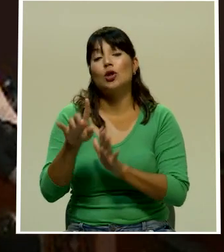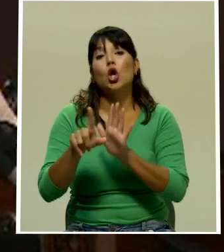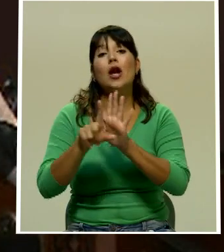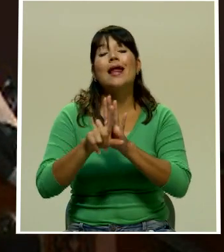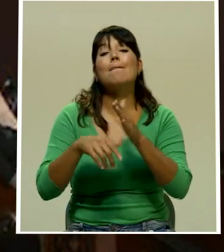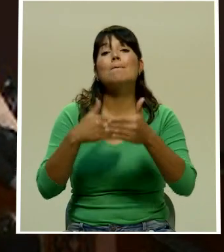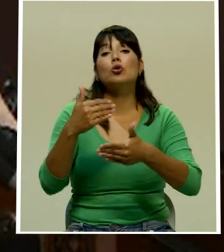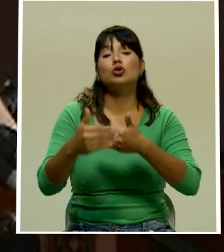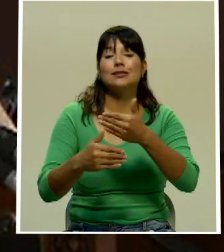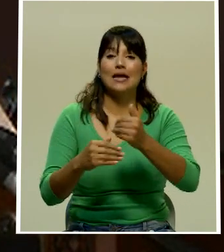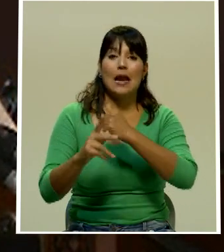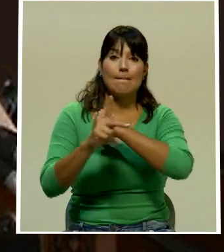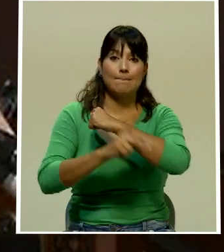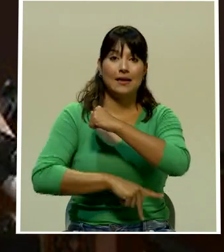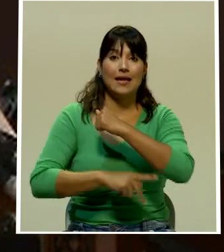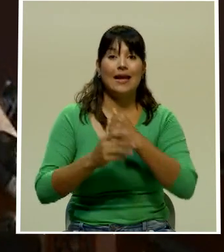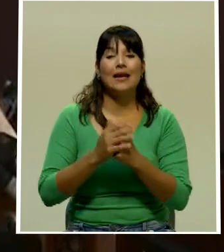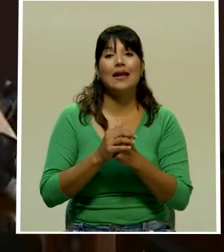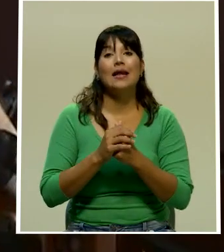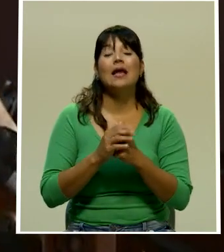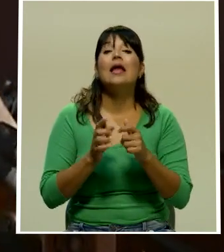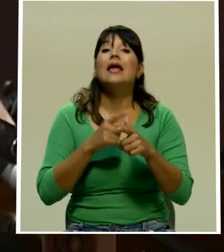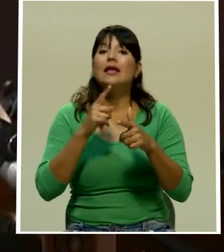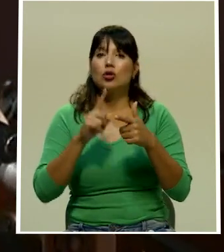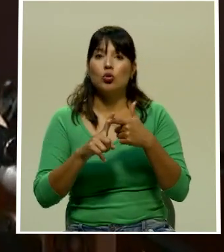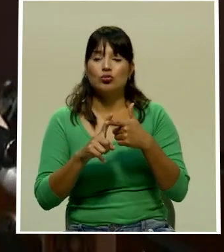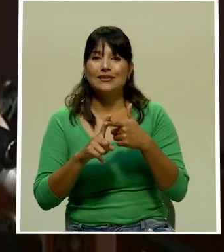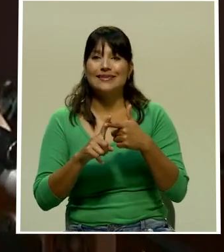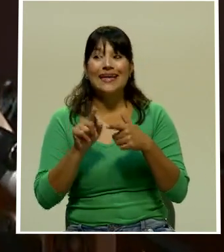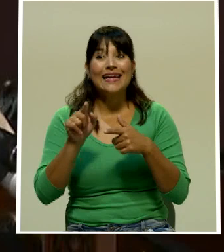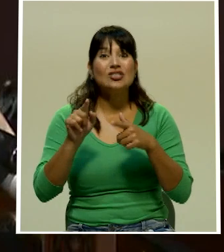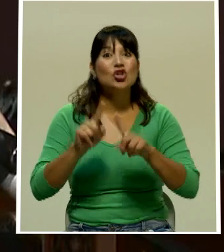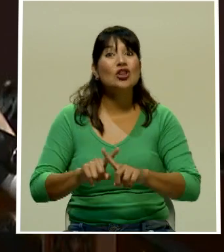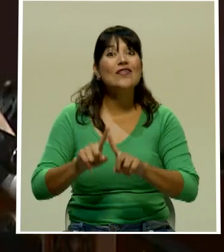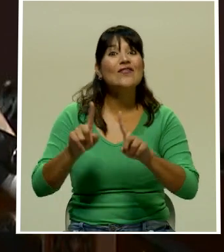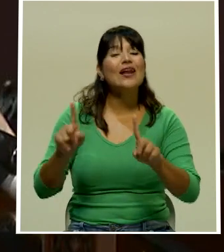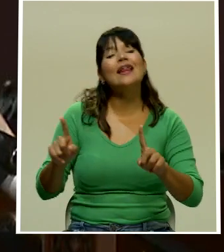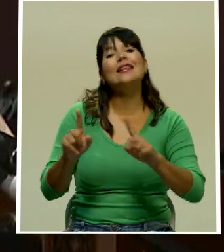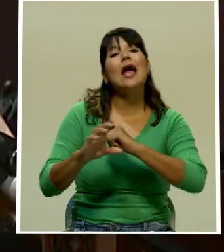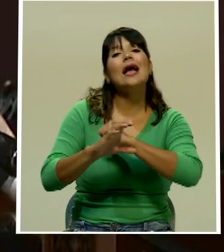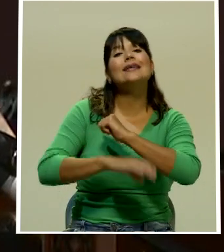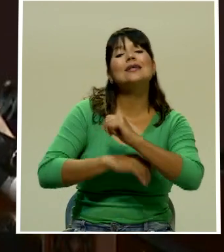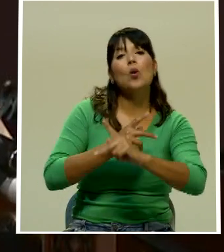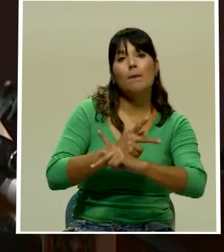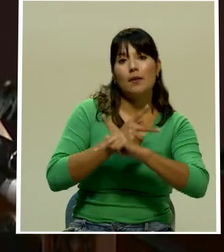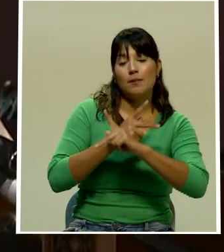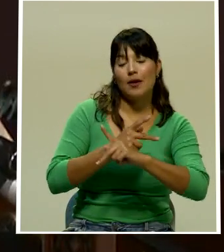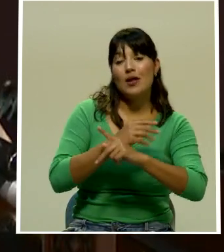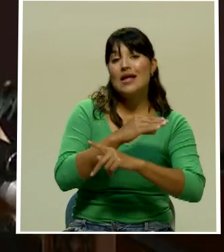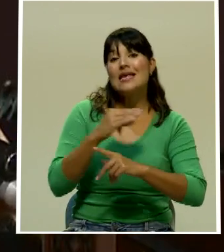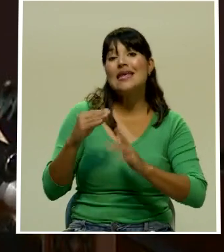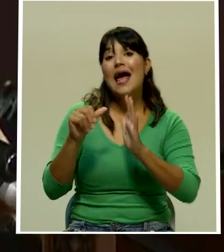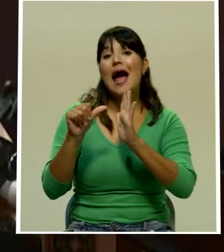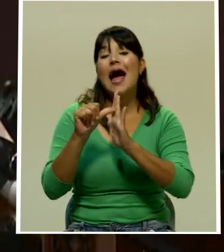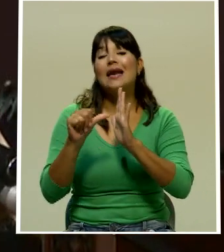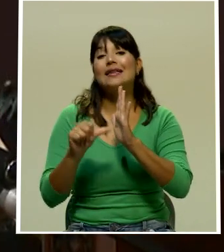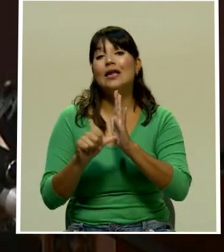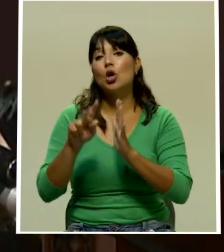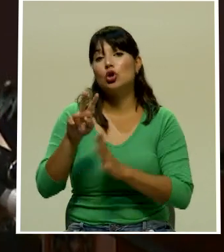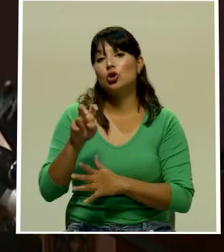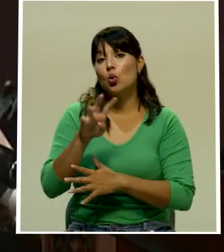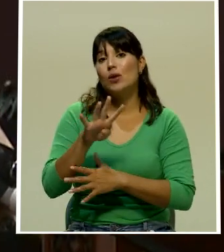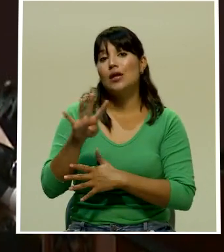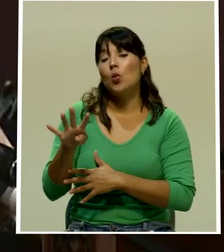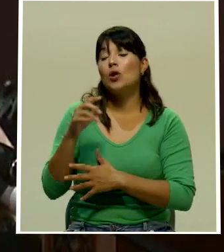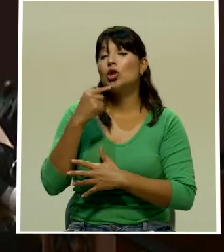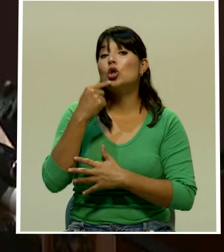diferentes a la prisión preventiva. Y dentro de estas medidas, el mismo artículo 244 establece la posibilidad cierta de que